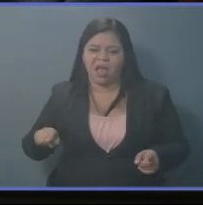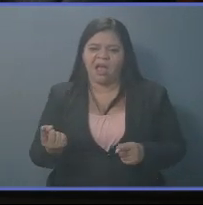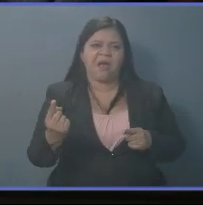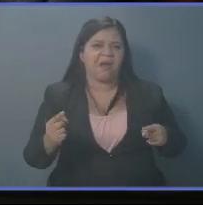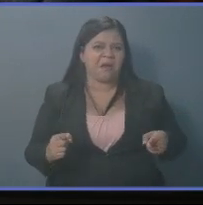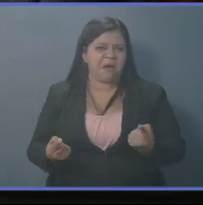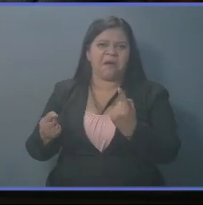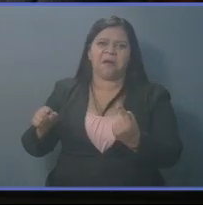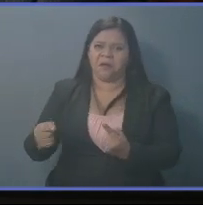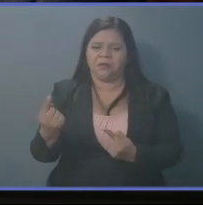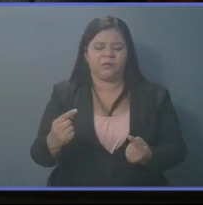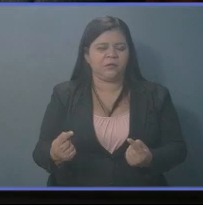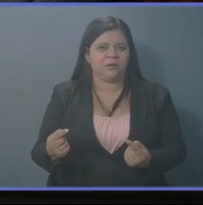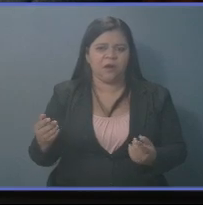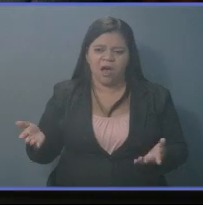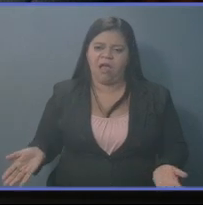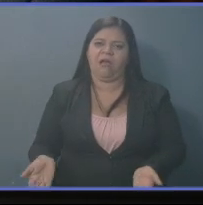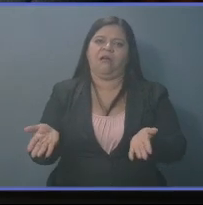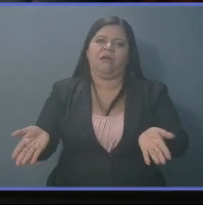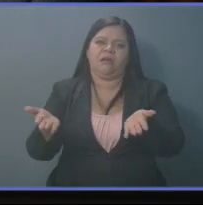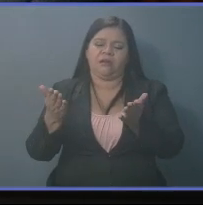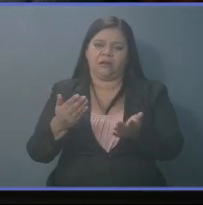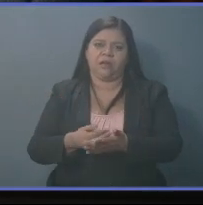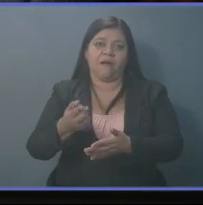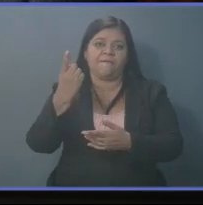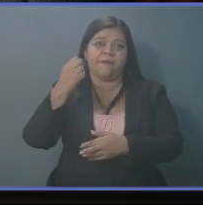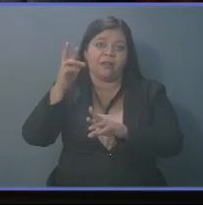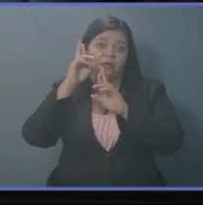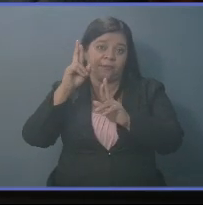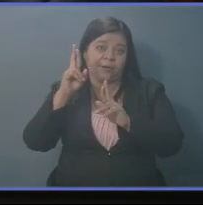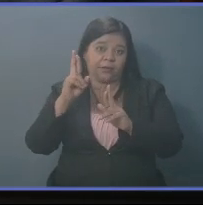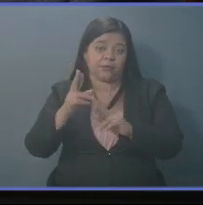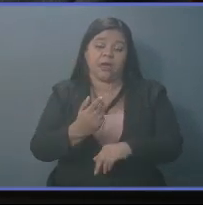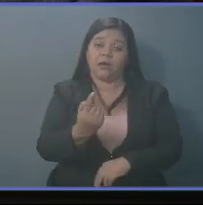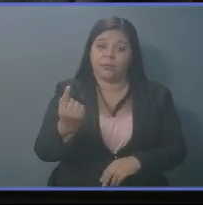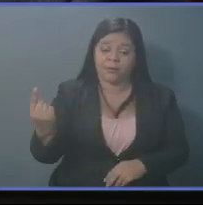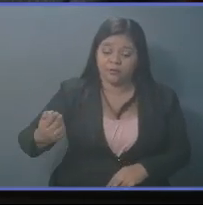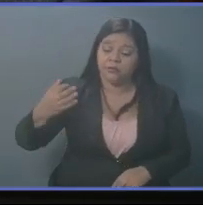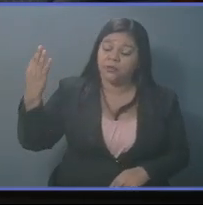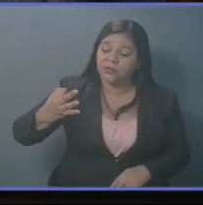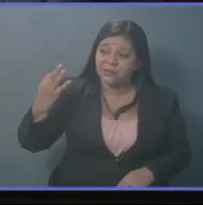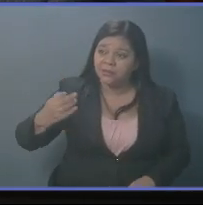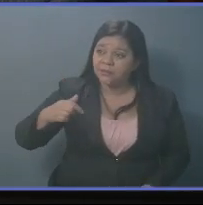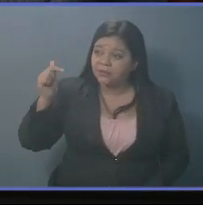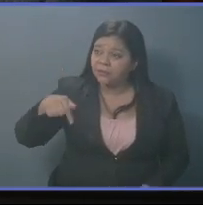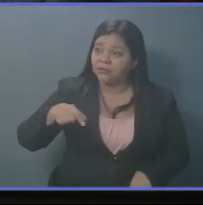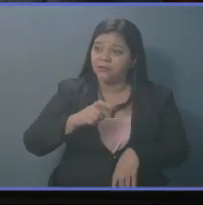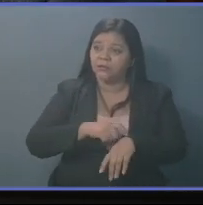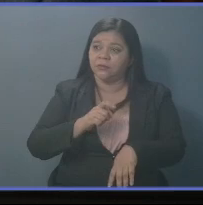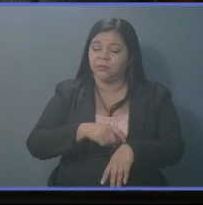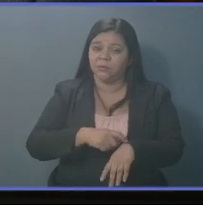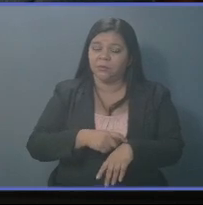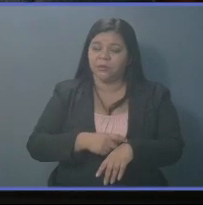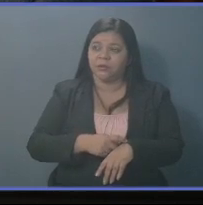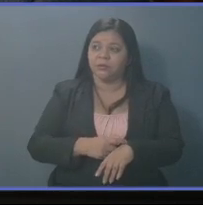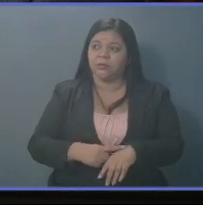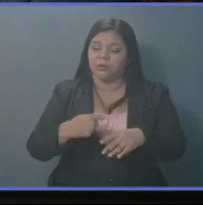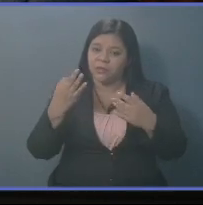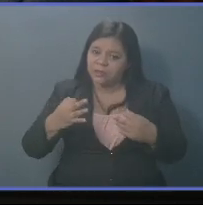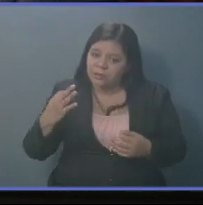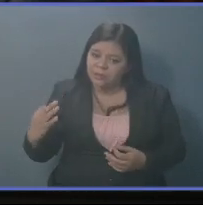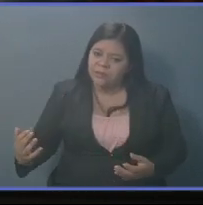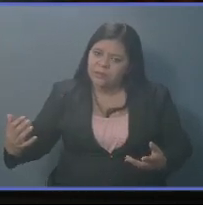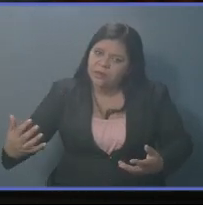sembrando desesperanza. Y lo que nuestra gente necesita hoy por hoy es un abrigo de